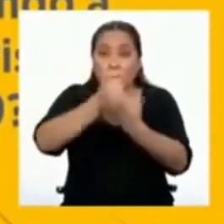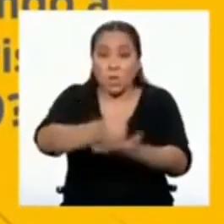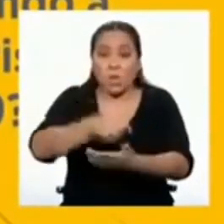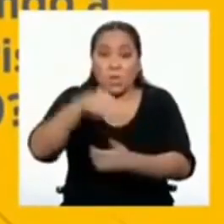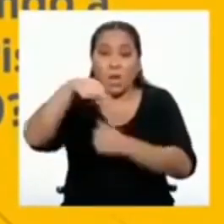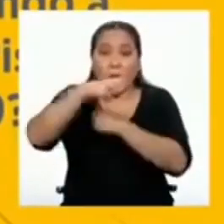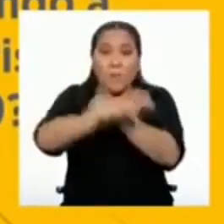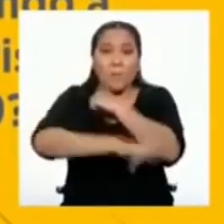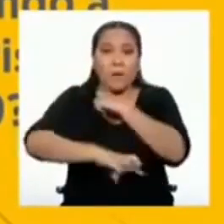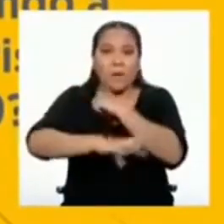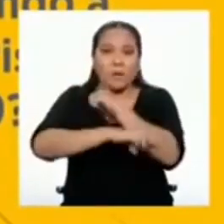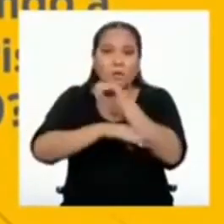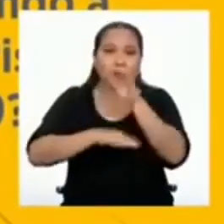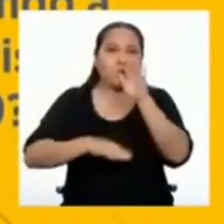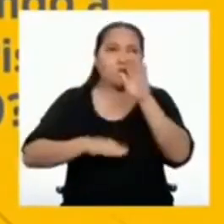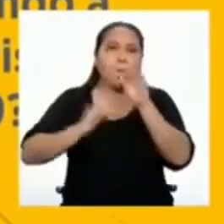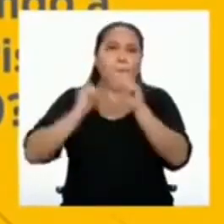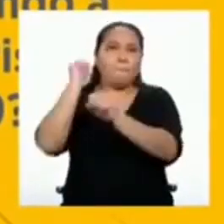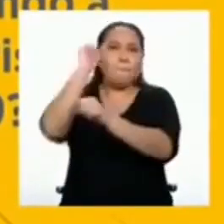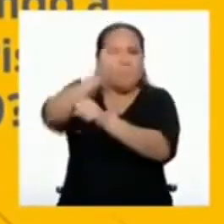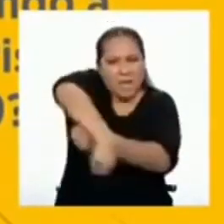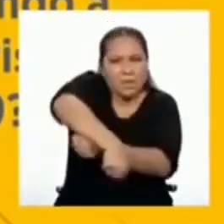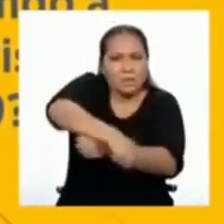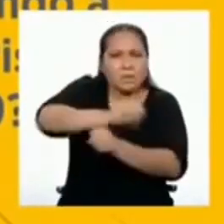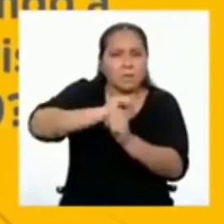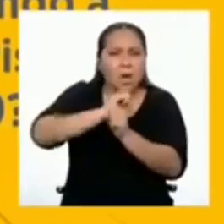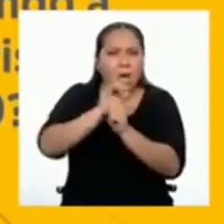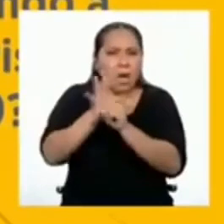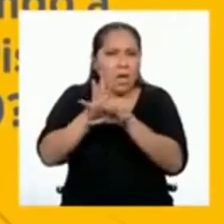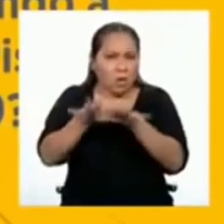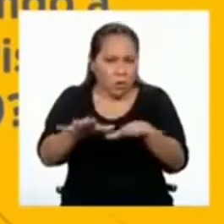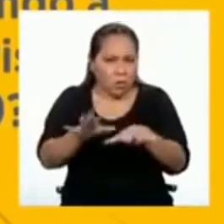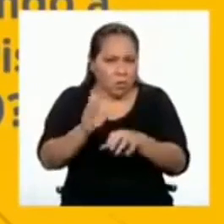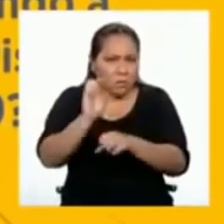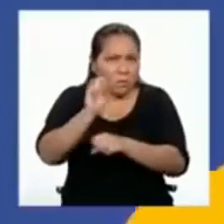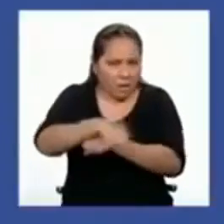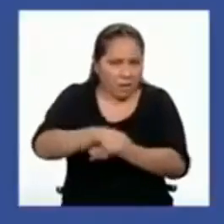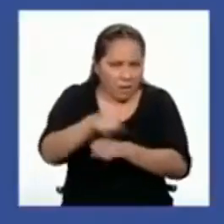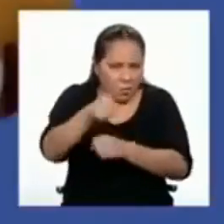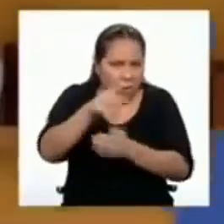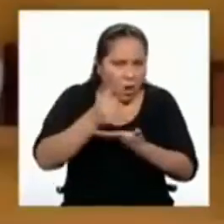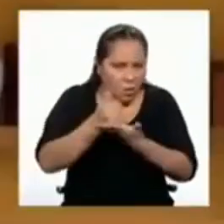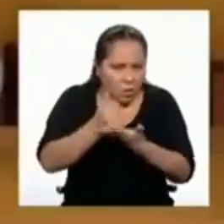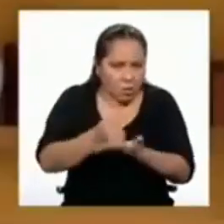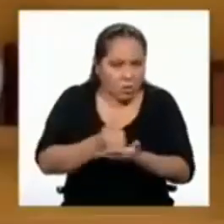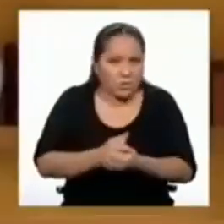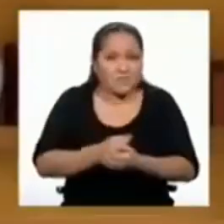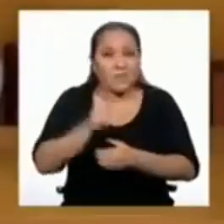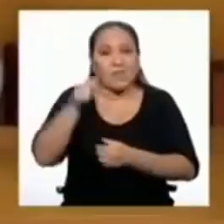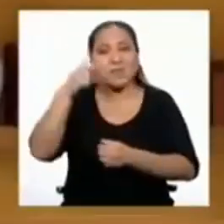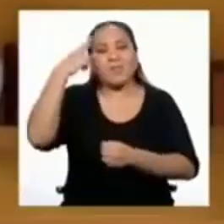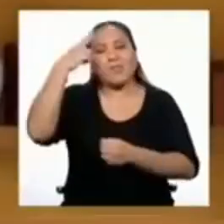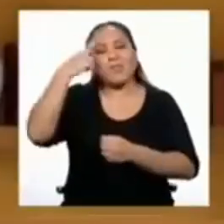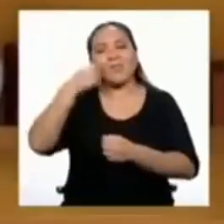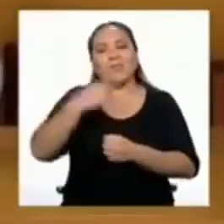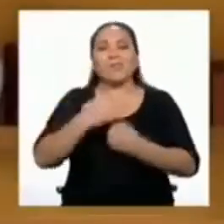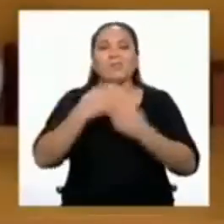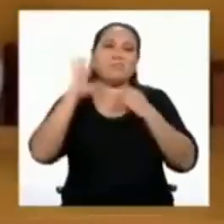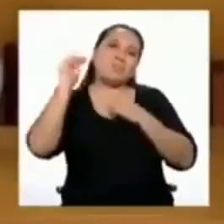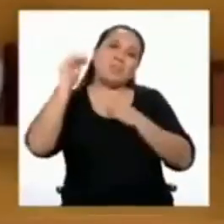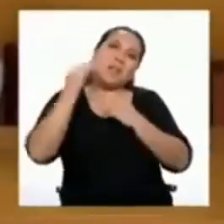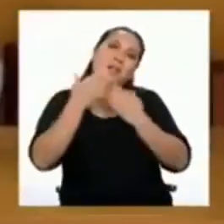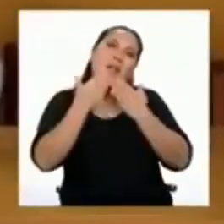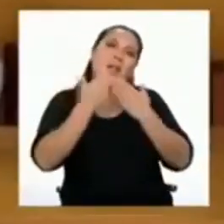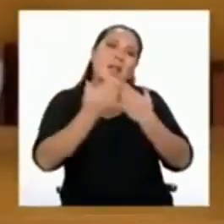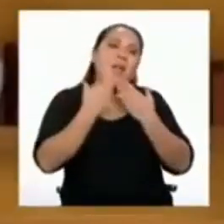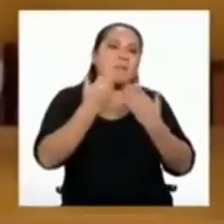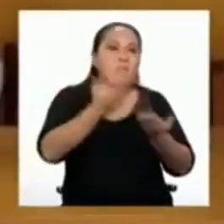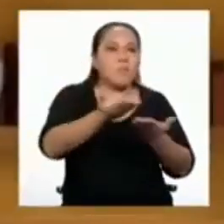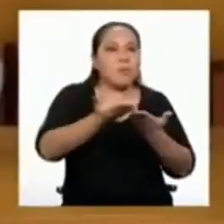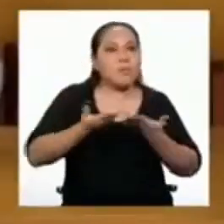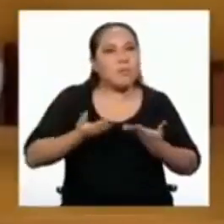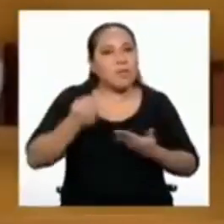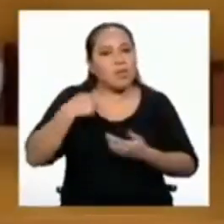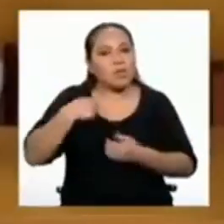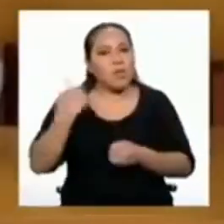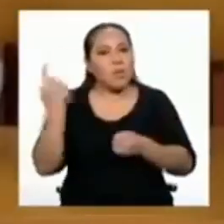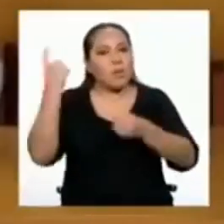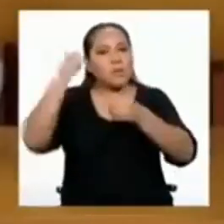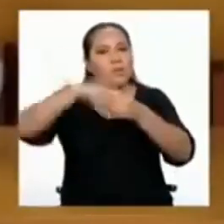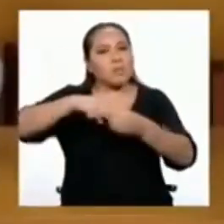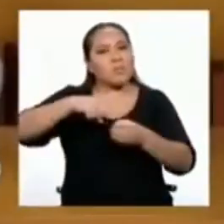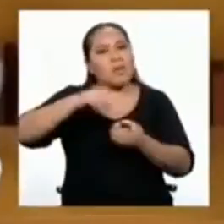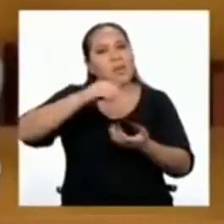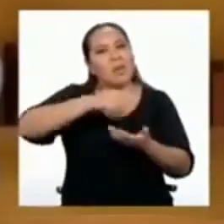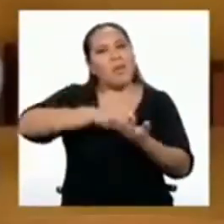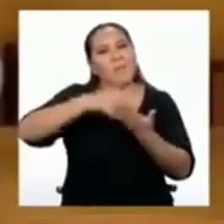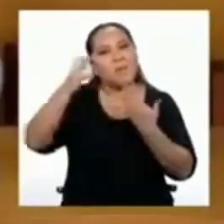la crisis provocada por el COVID-19? Con esta reflexión, me despido y te agradezco a Yanira por la invitación a participar